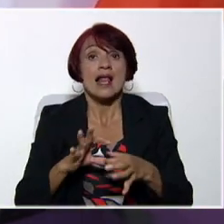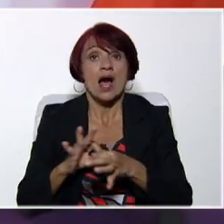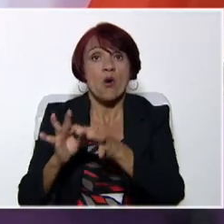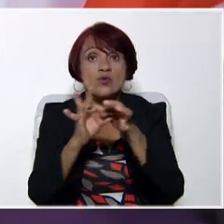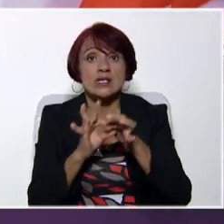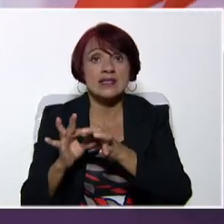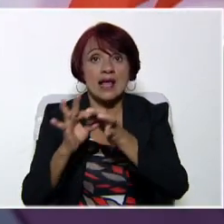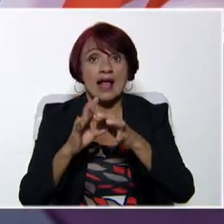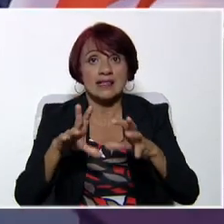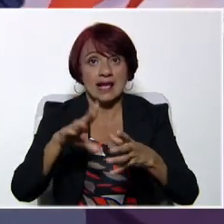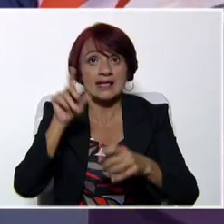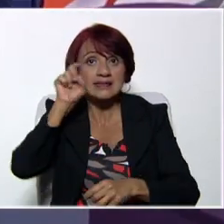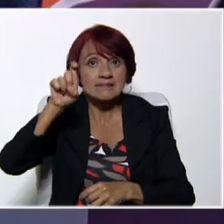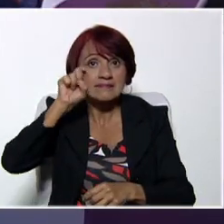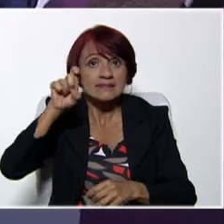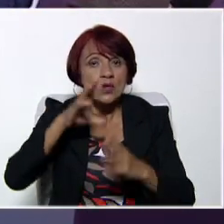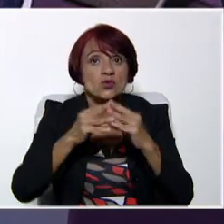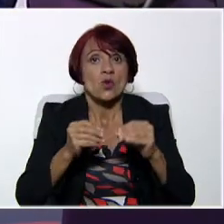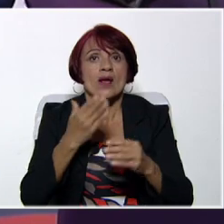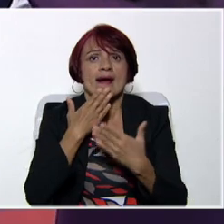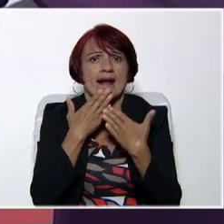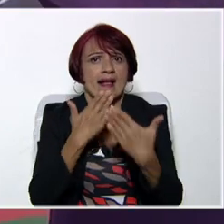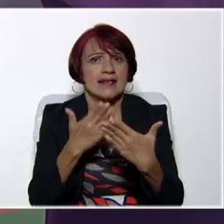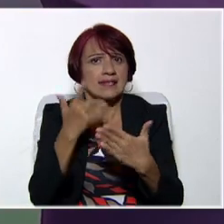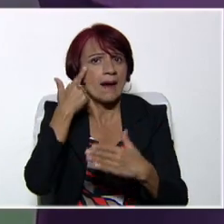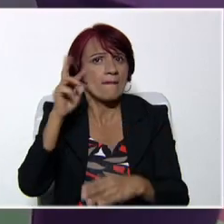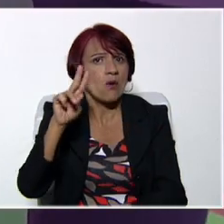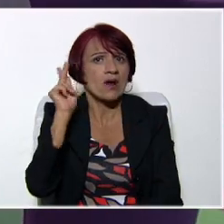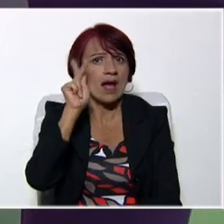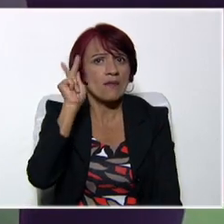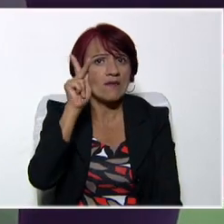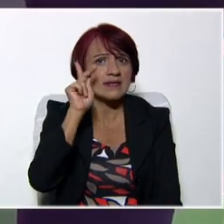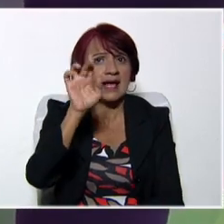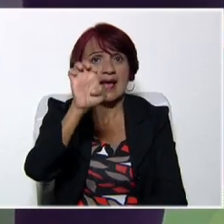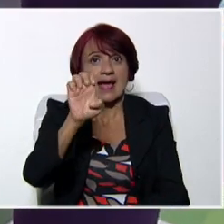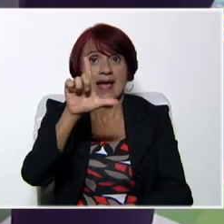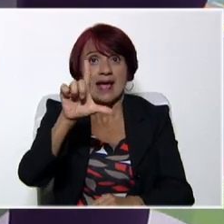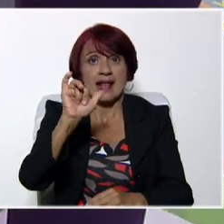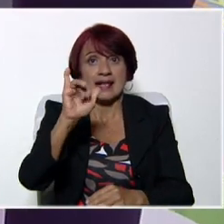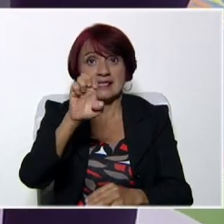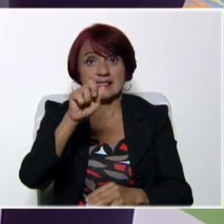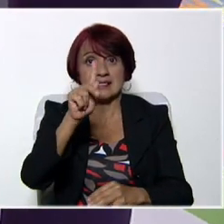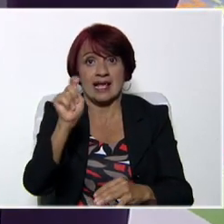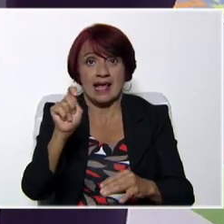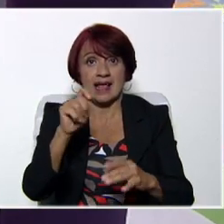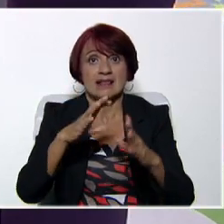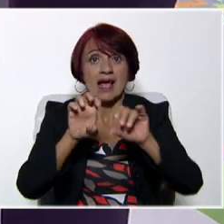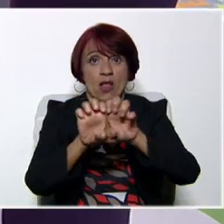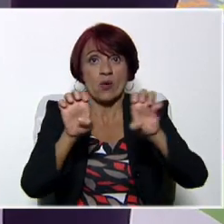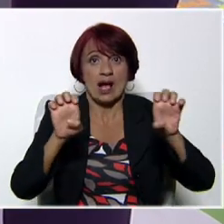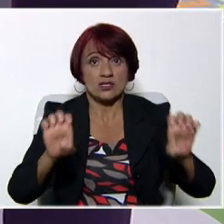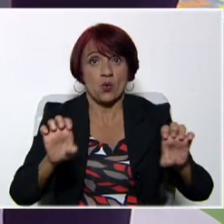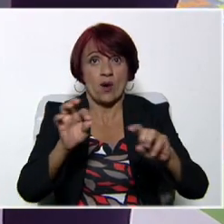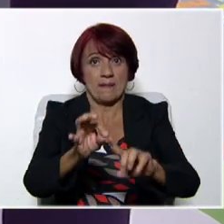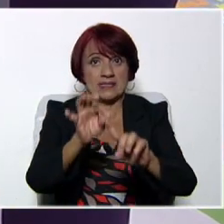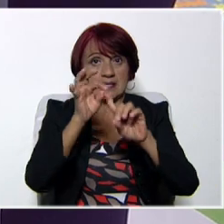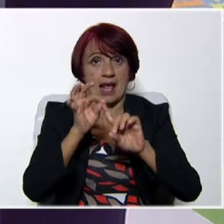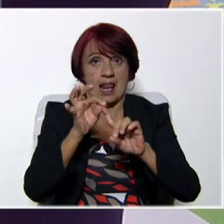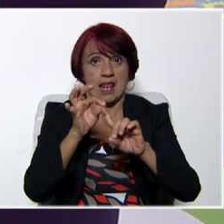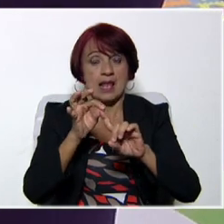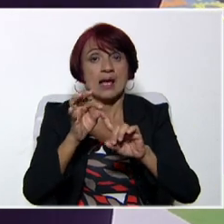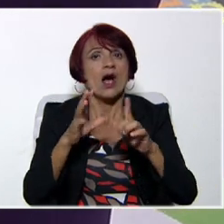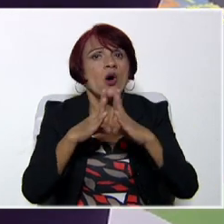están garantizadas el día de hoy gracias a nuestra profesora Elisetti de Gubella en la modalidad de educación especial.